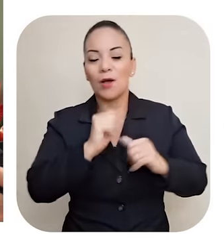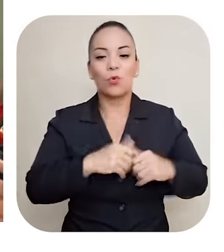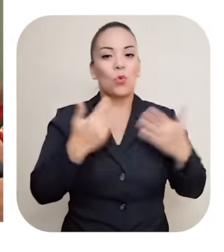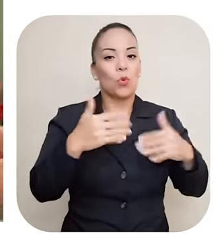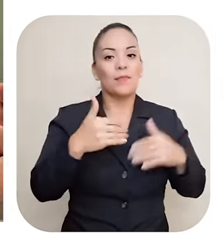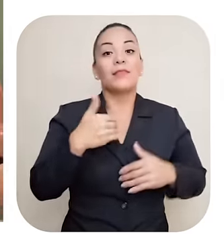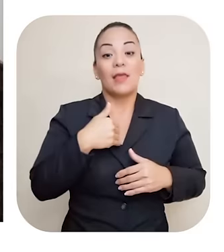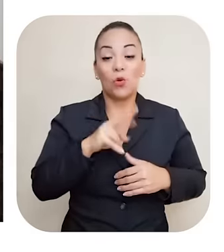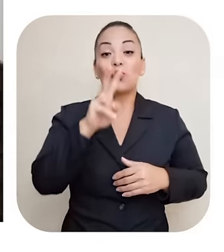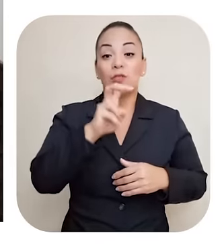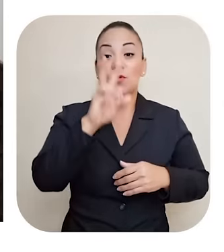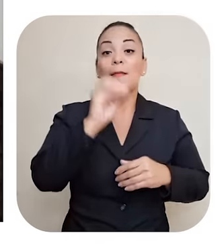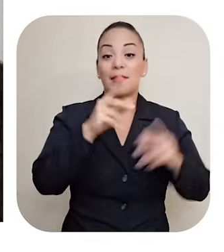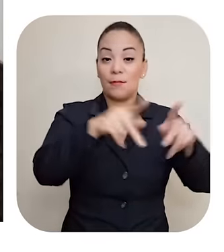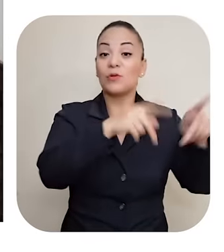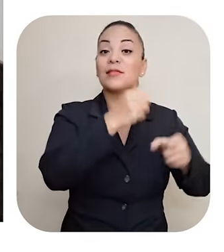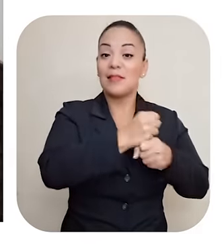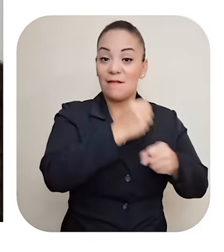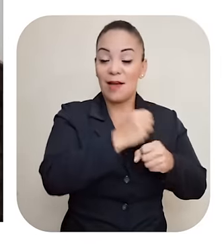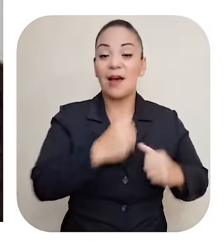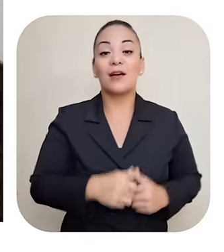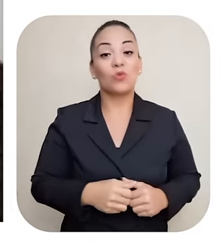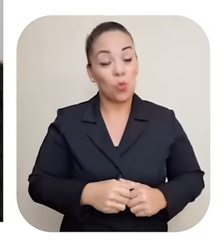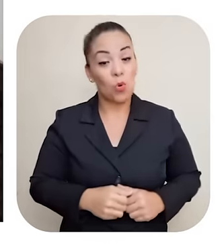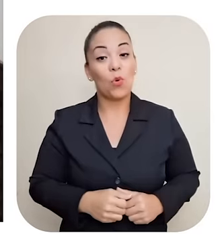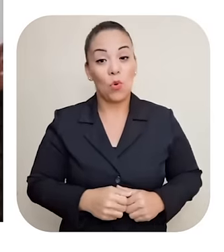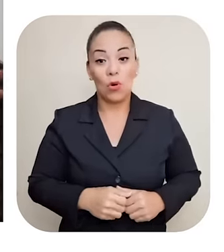De Empresas empresas De auditoría